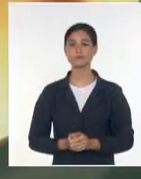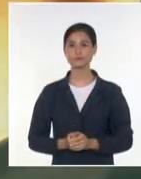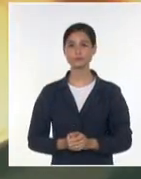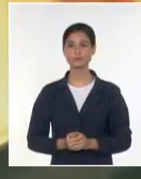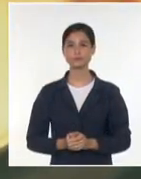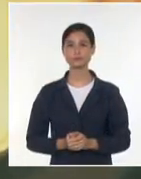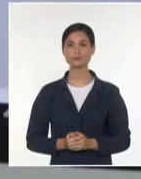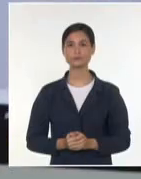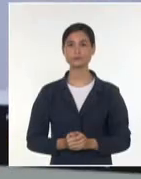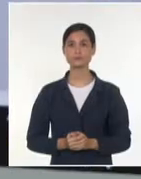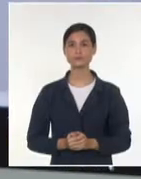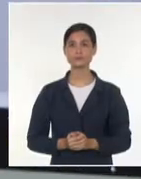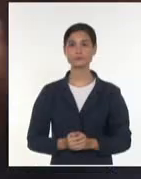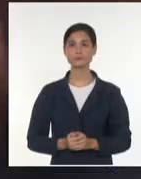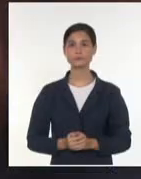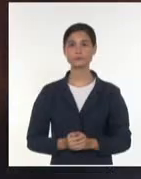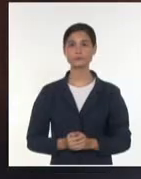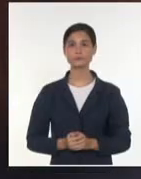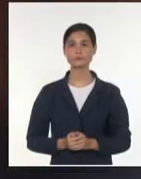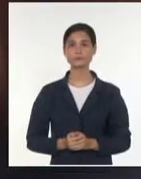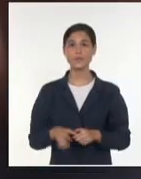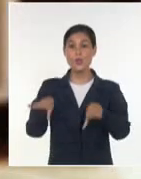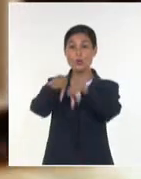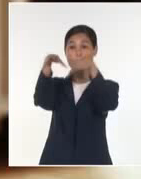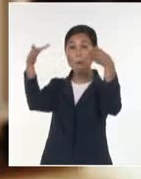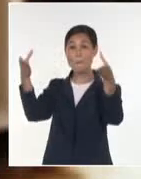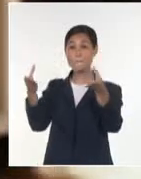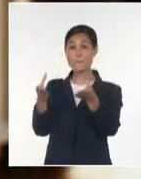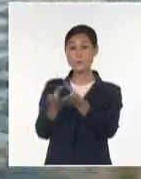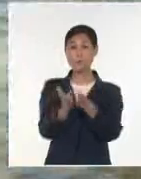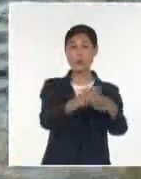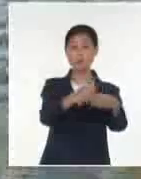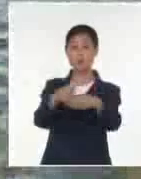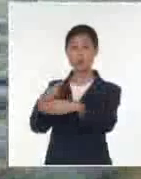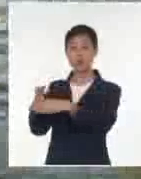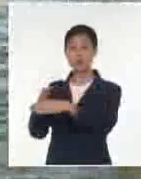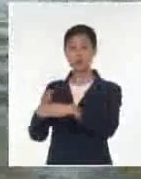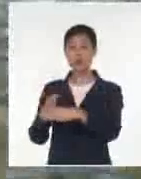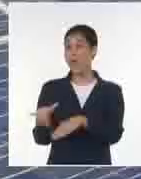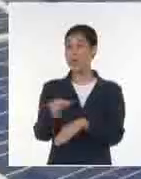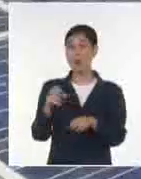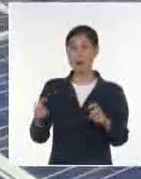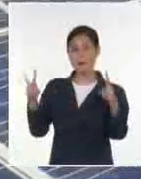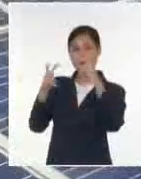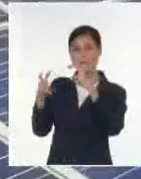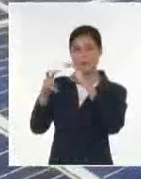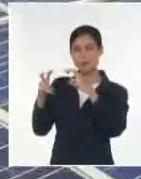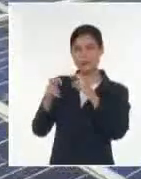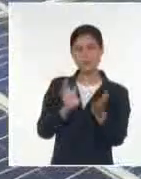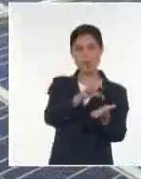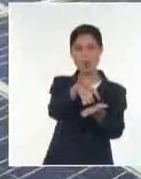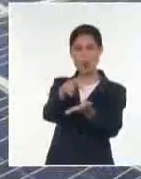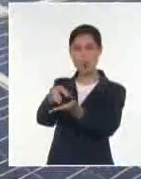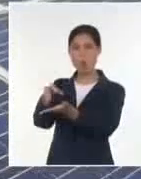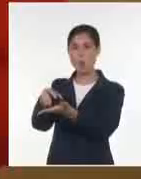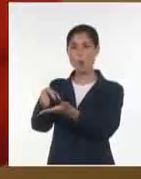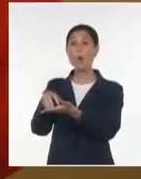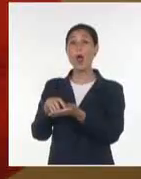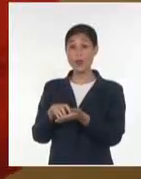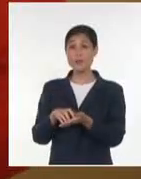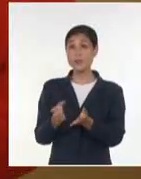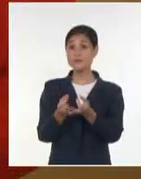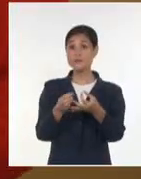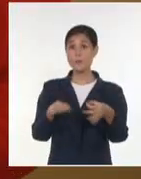Del micromundo al universo, de los orígenes al futuro, desde los espacios inexplorados hasta la vida cotidiana,